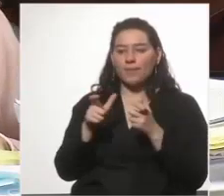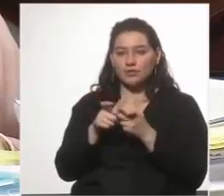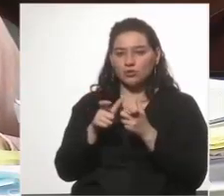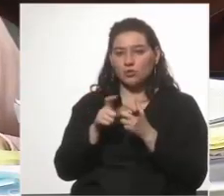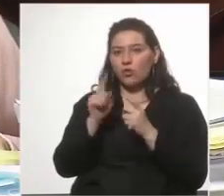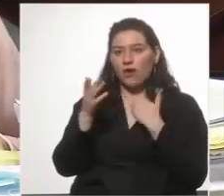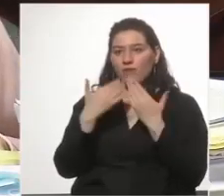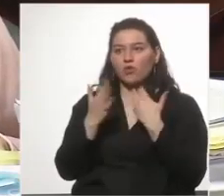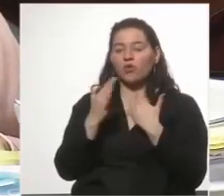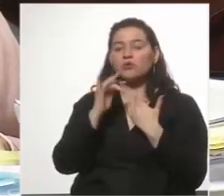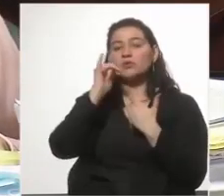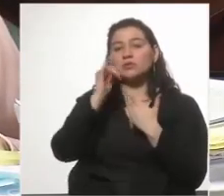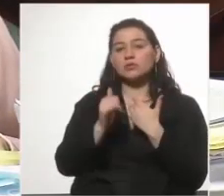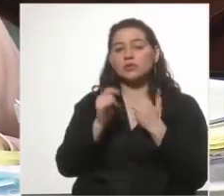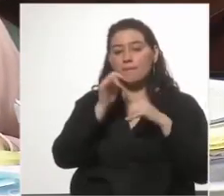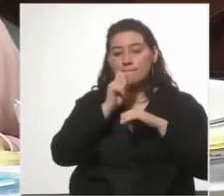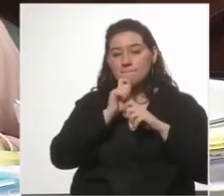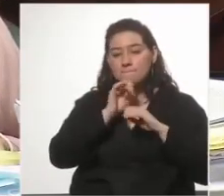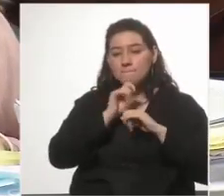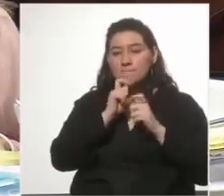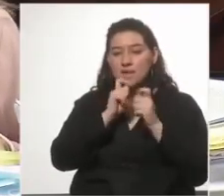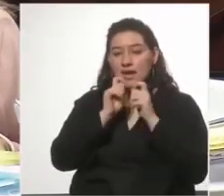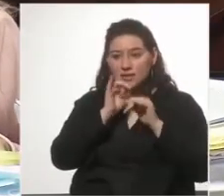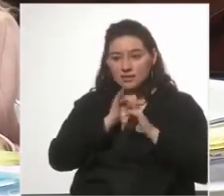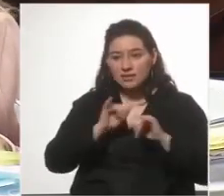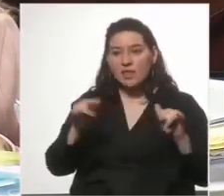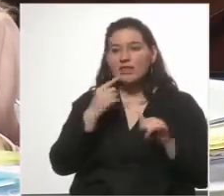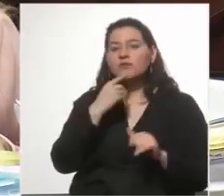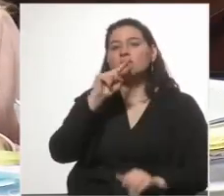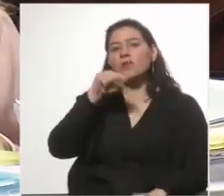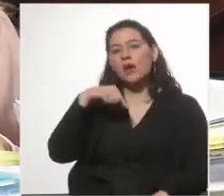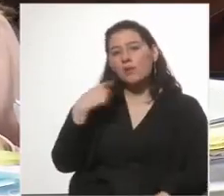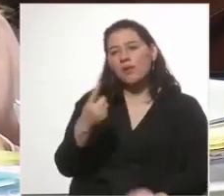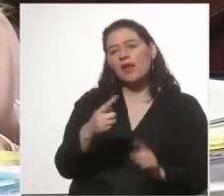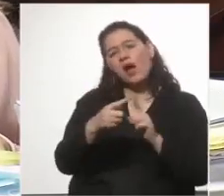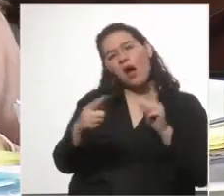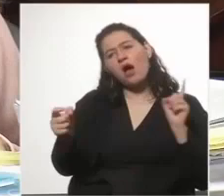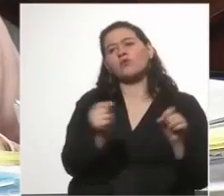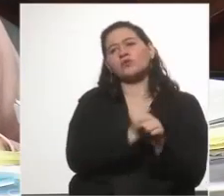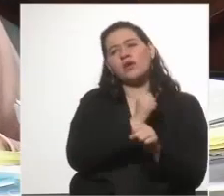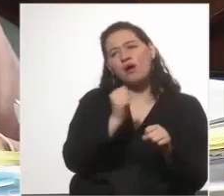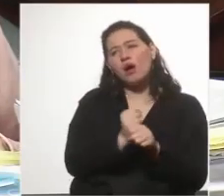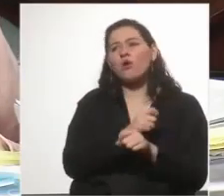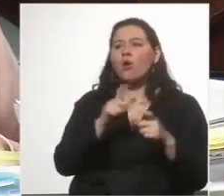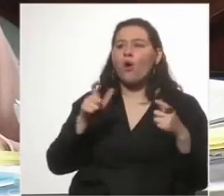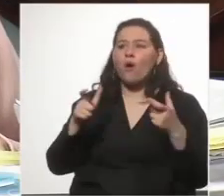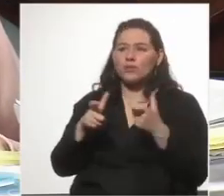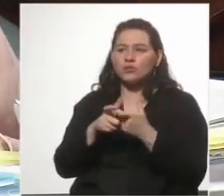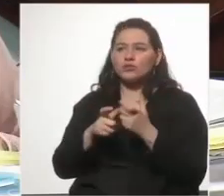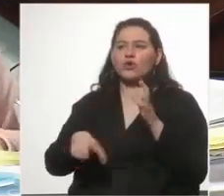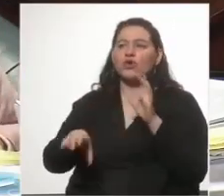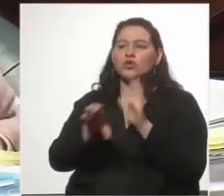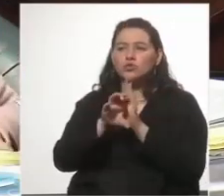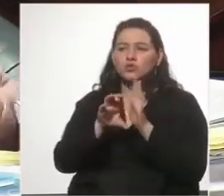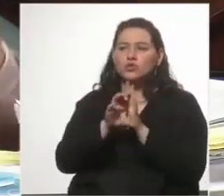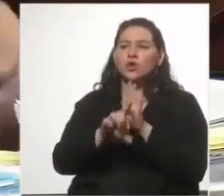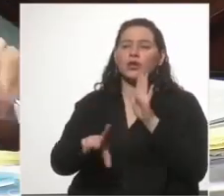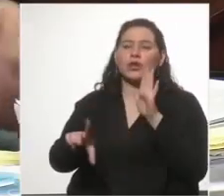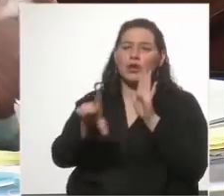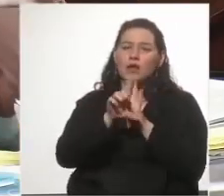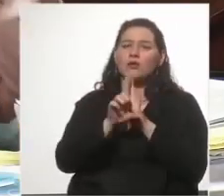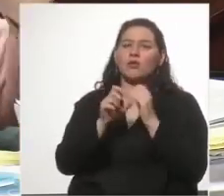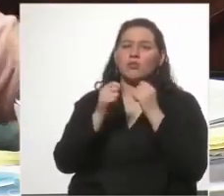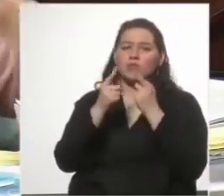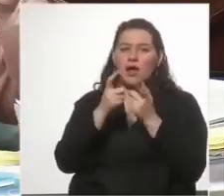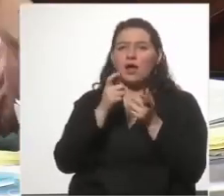sea, que cuando se sale a la prensa a decir que luego de un largo trabajo la Comisión de Constitución y Legislación le damos